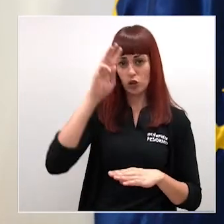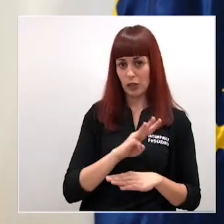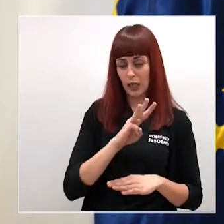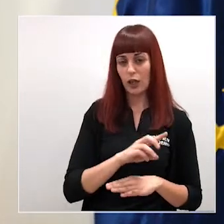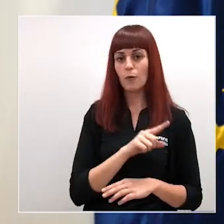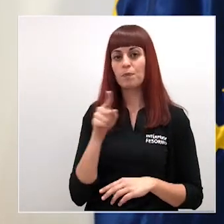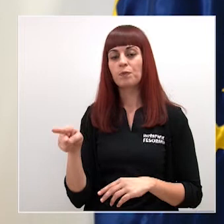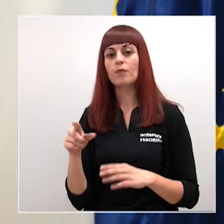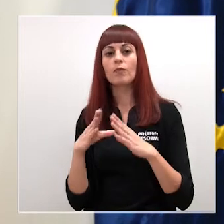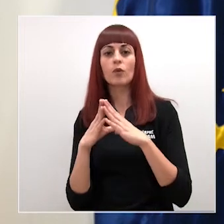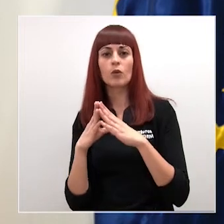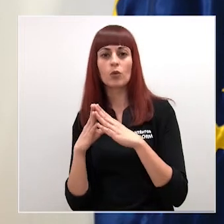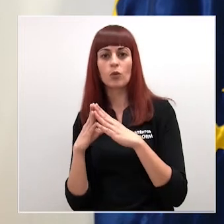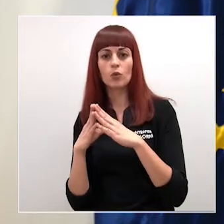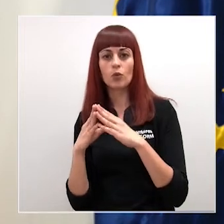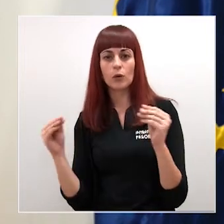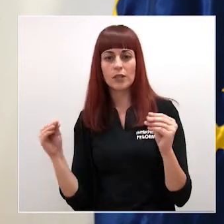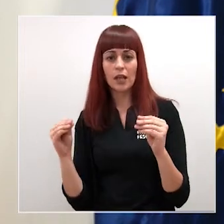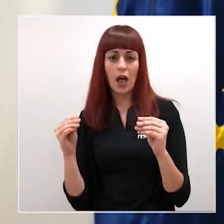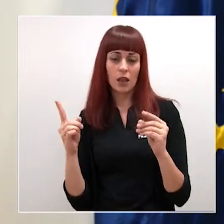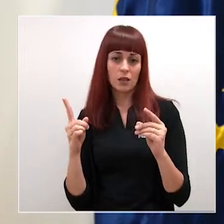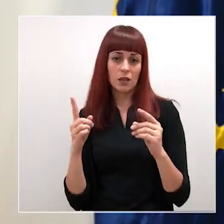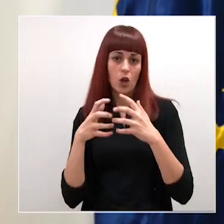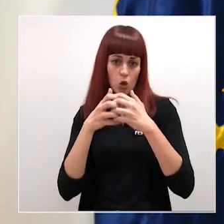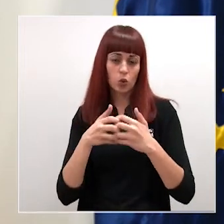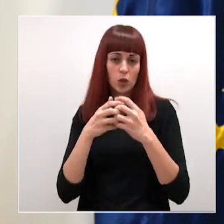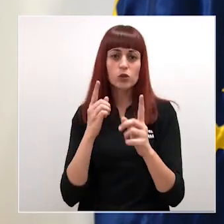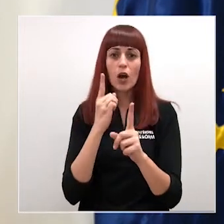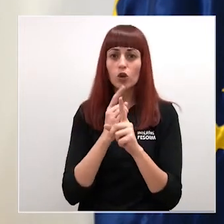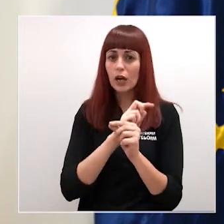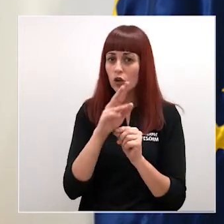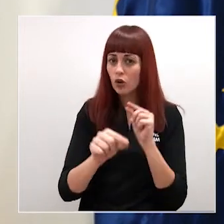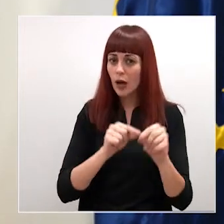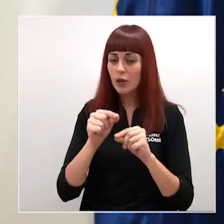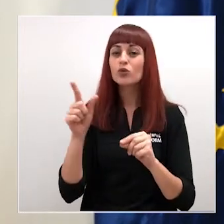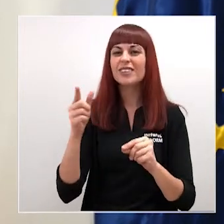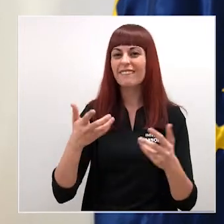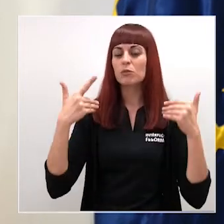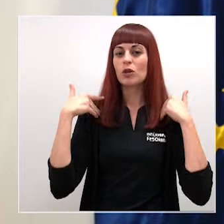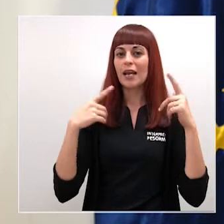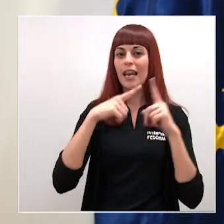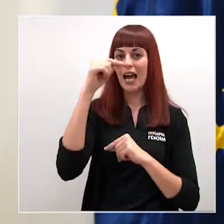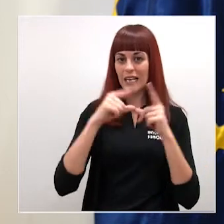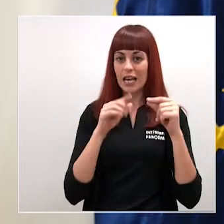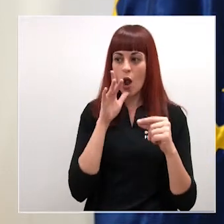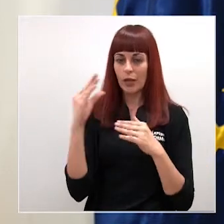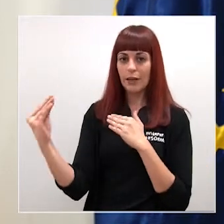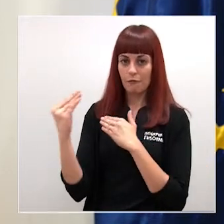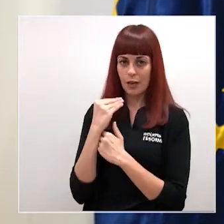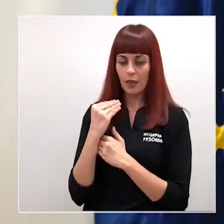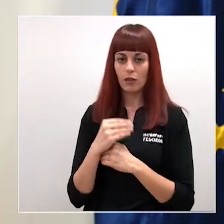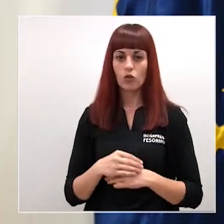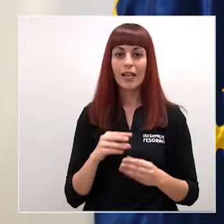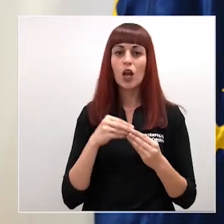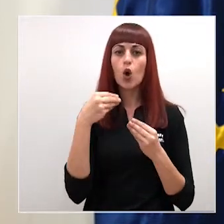5 a una línea frente al COVID de investigación emitida por la CAISA y 5 que ya están financiados En el